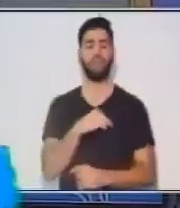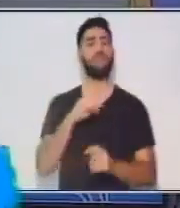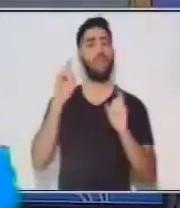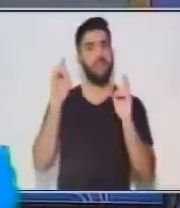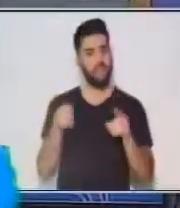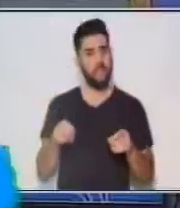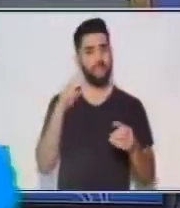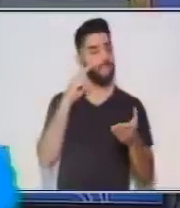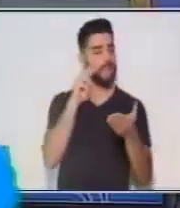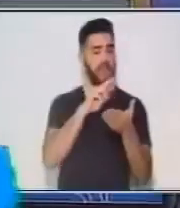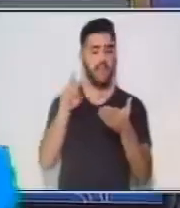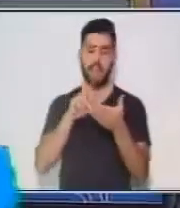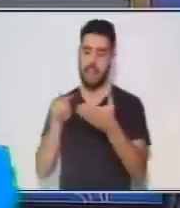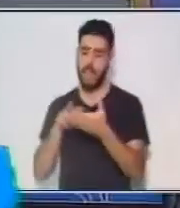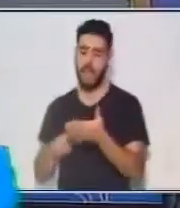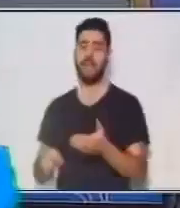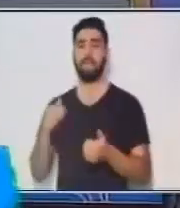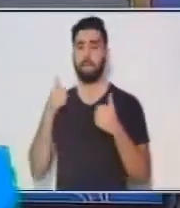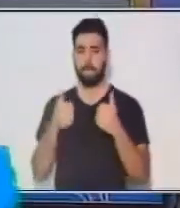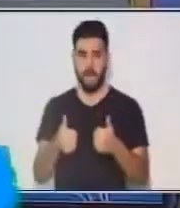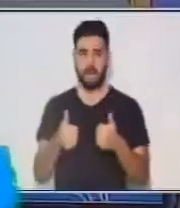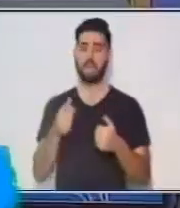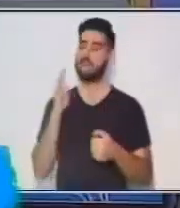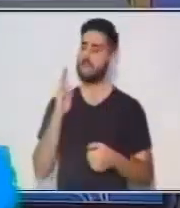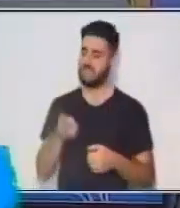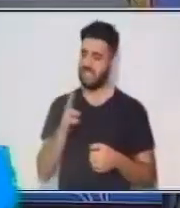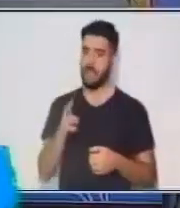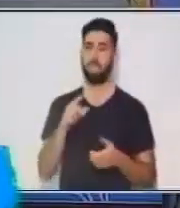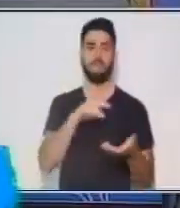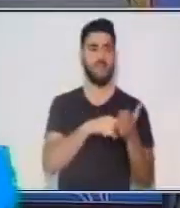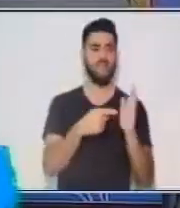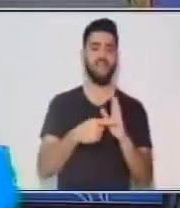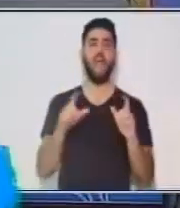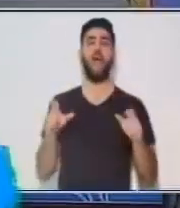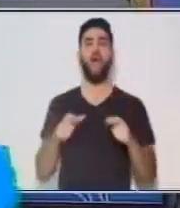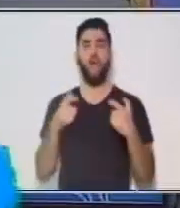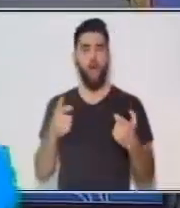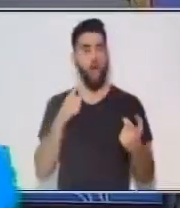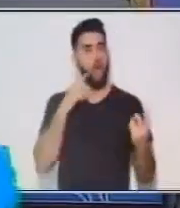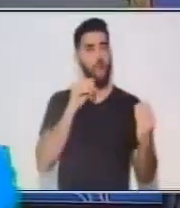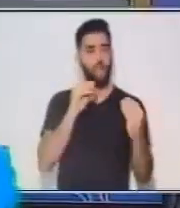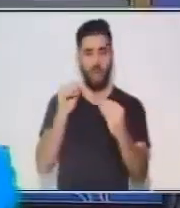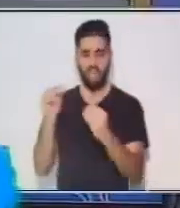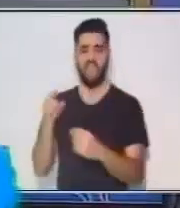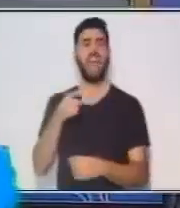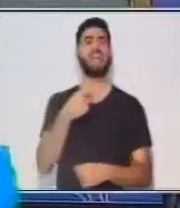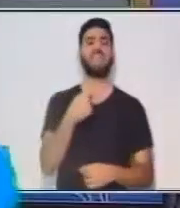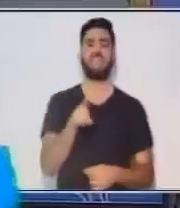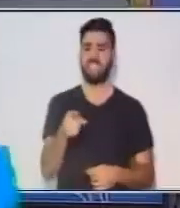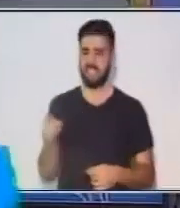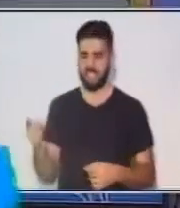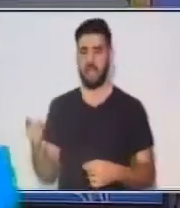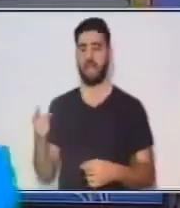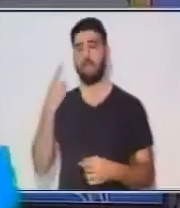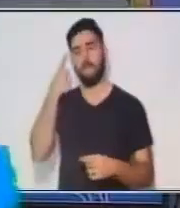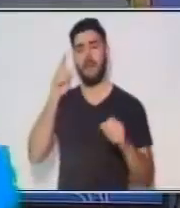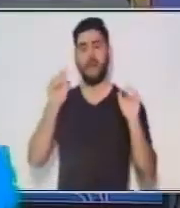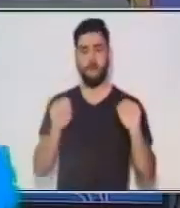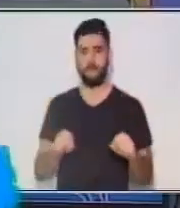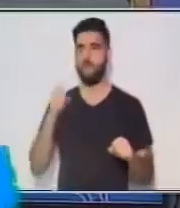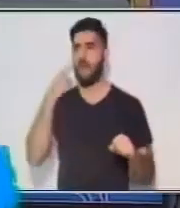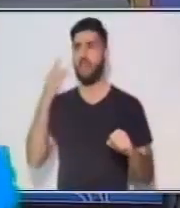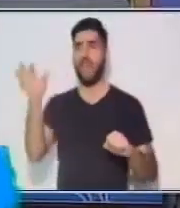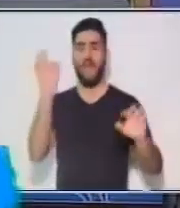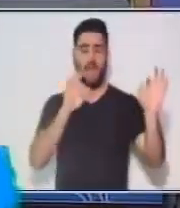siempre las oraciones para saber de quien se está hablando, como se está hablando, a quien se refiere, para poder identificar